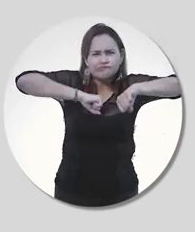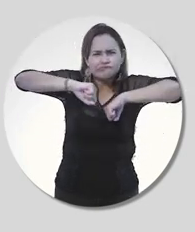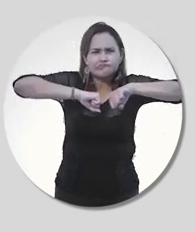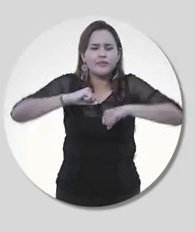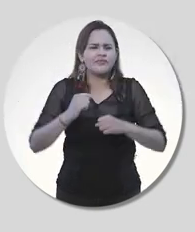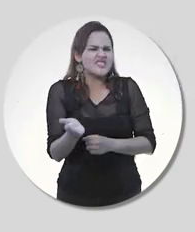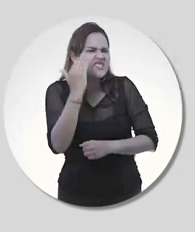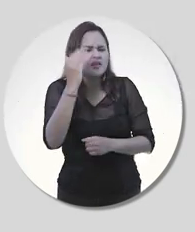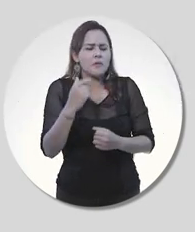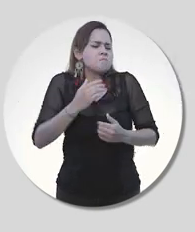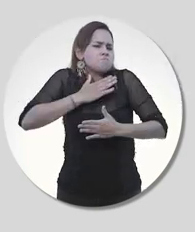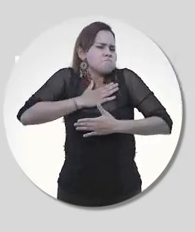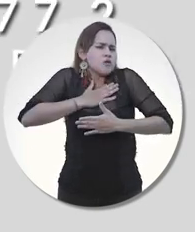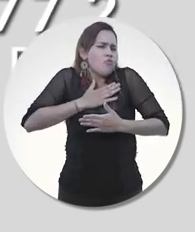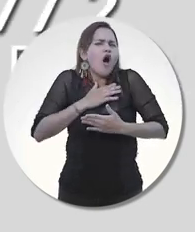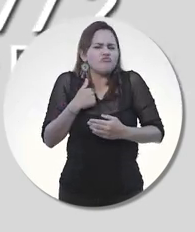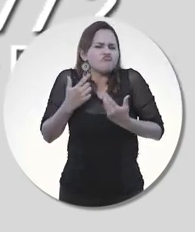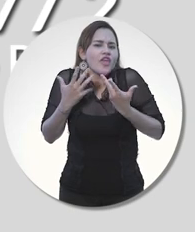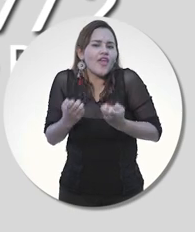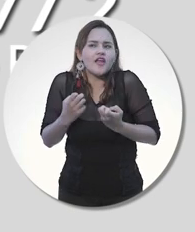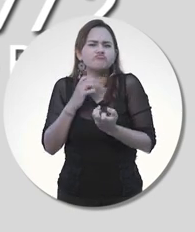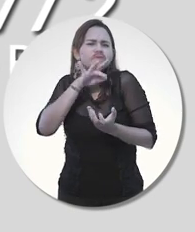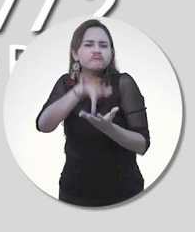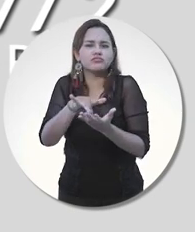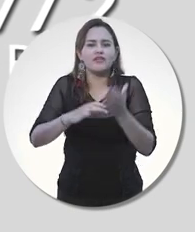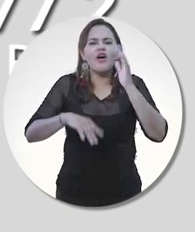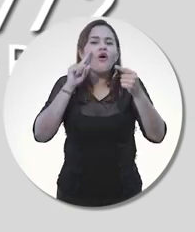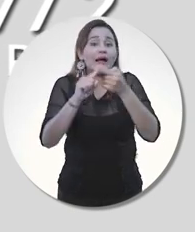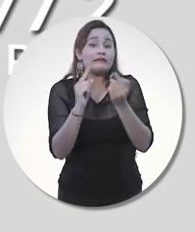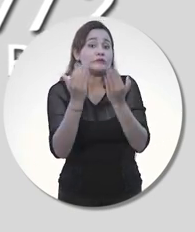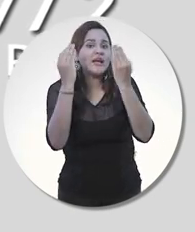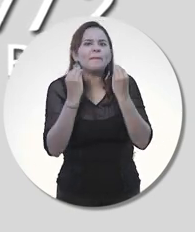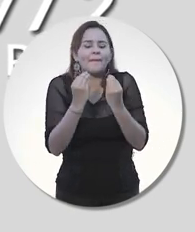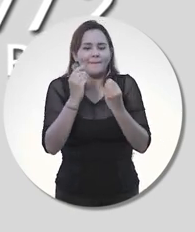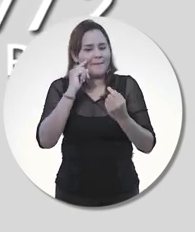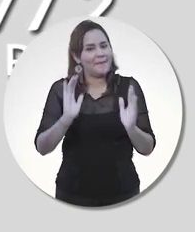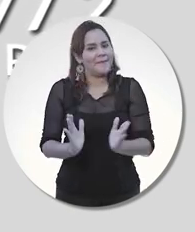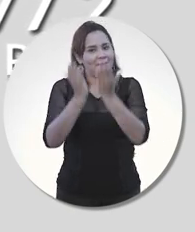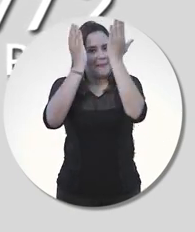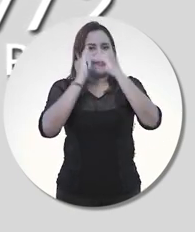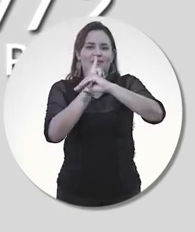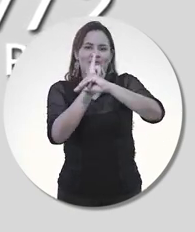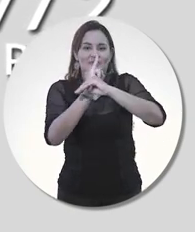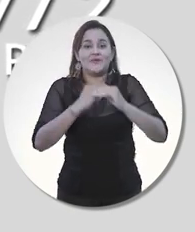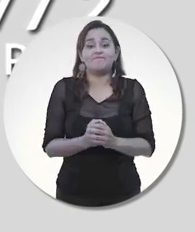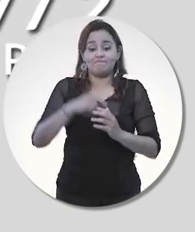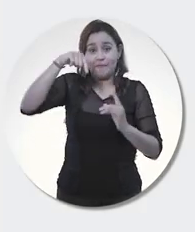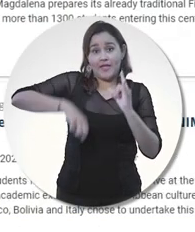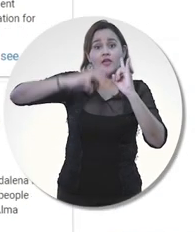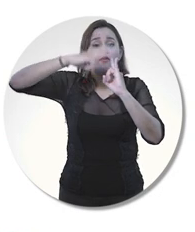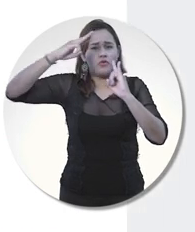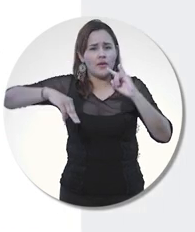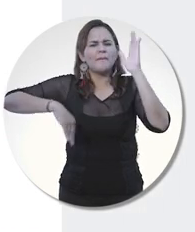Este ejercicio voluntario es de gran utilidad en los procesos de mejoramiento institucional. La